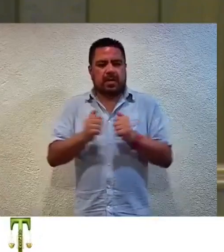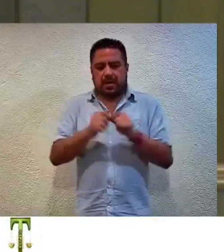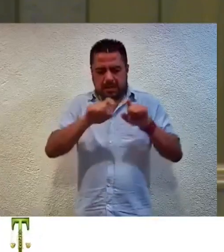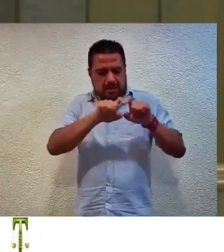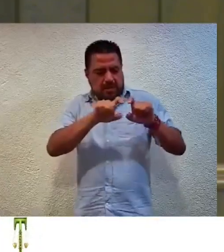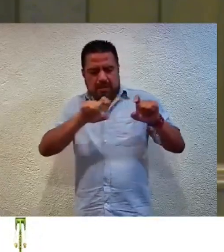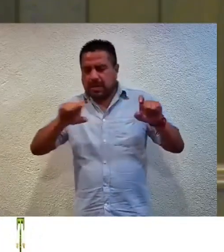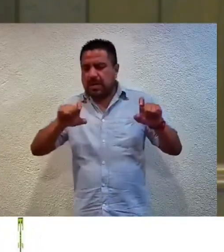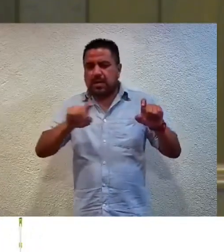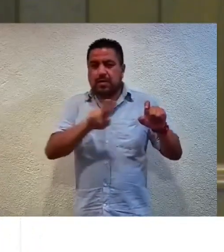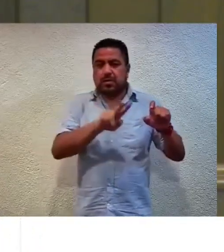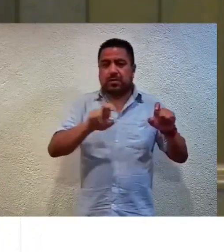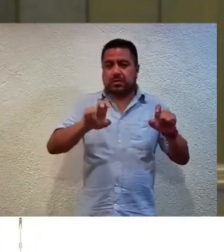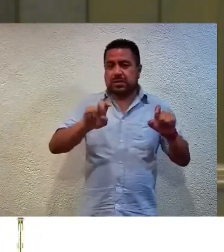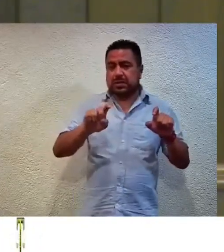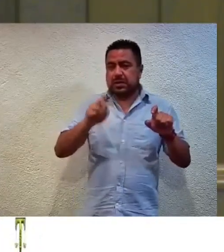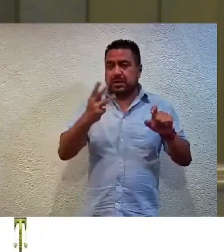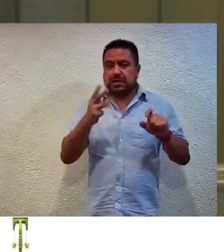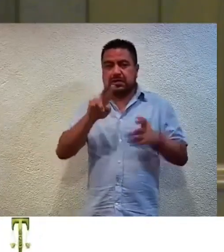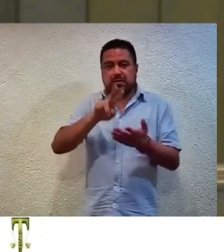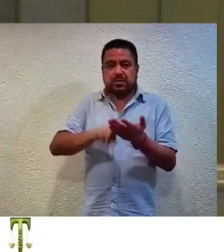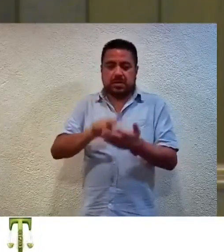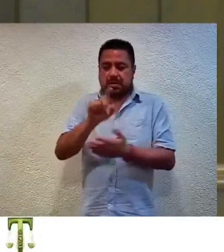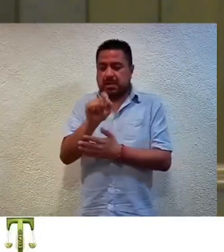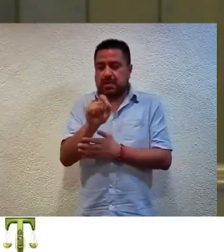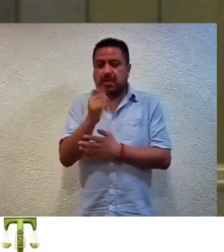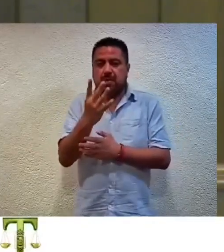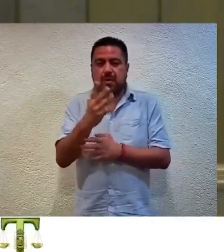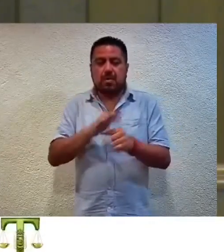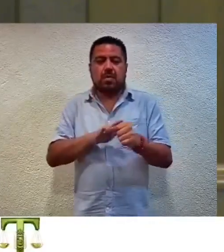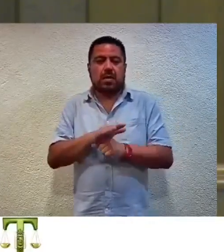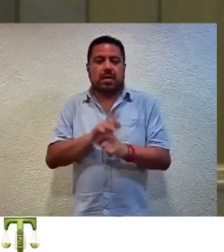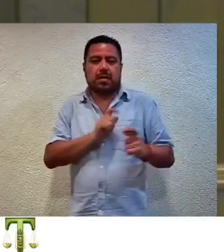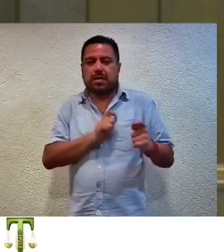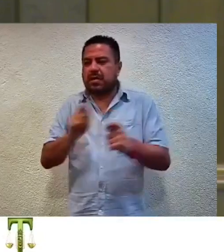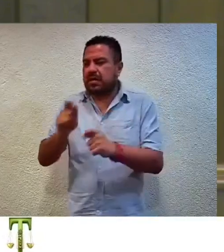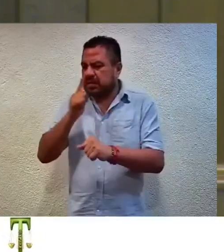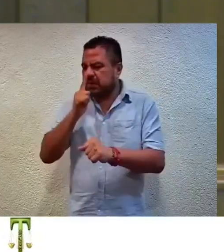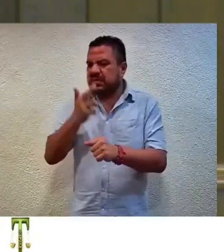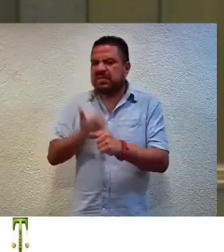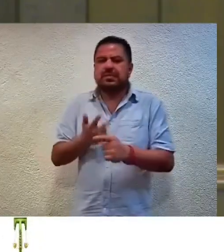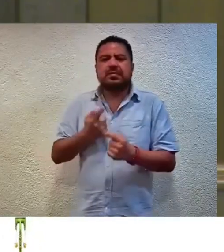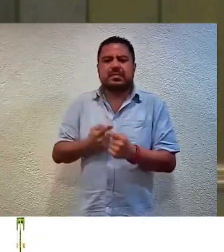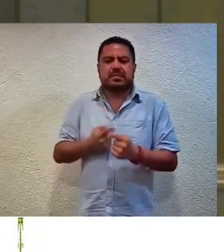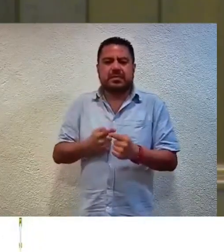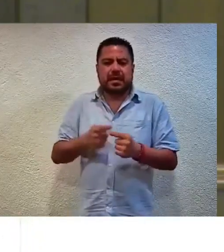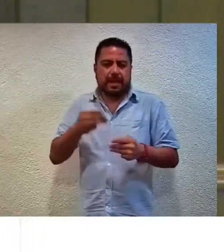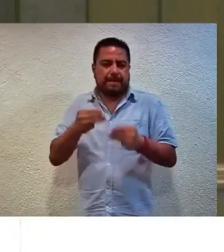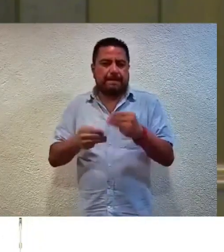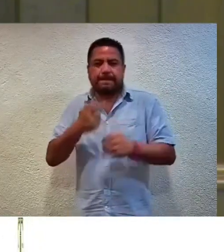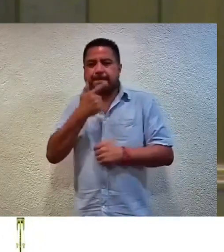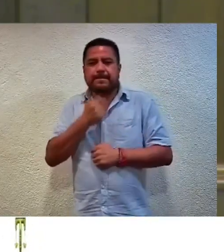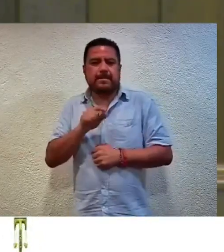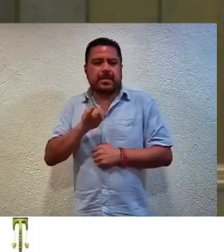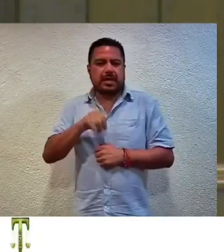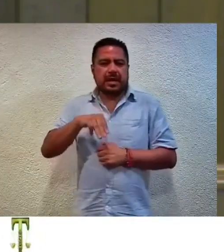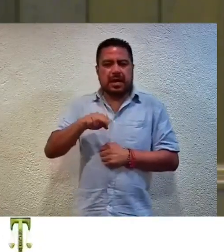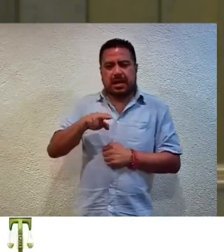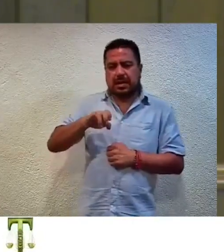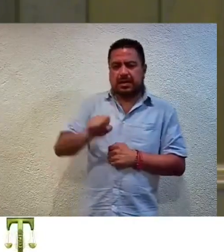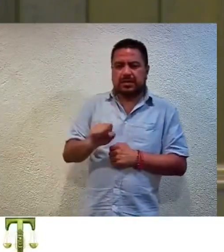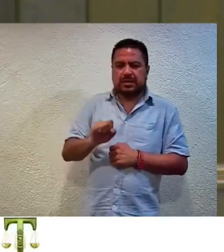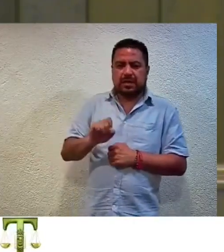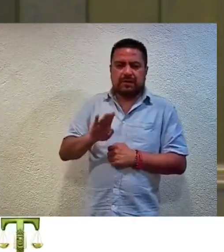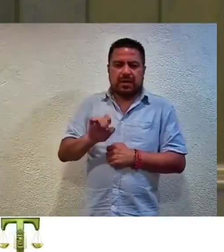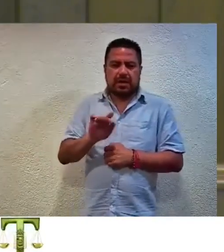alfanumérica 233 del 2024, el cual fue turnado a la ponencia a cargo del magistrado José Inés Betancur